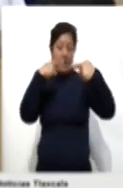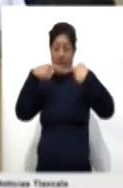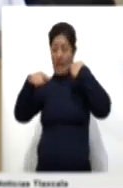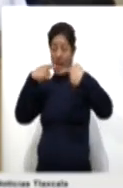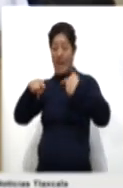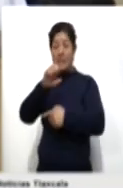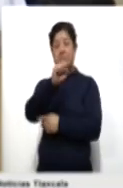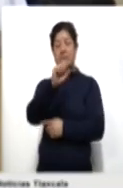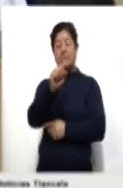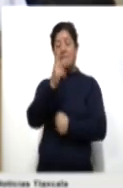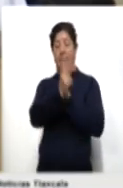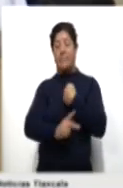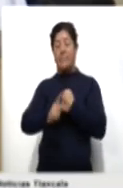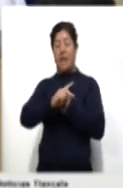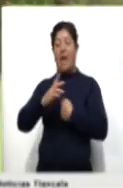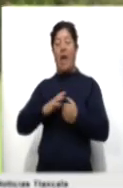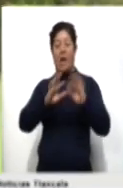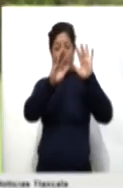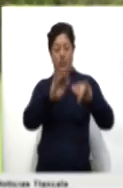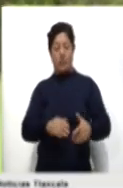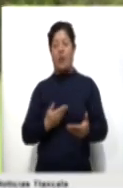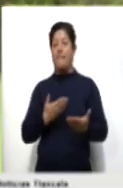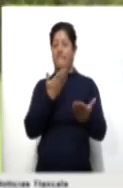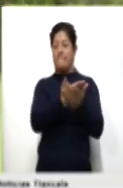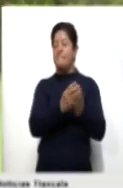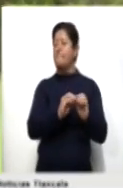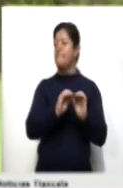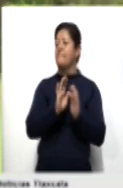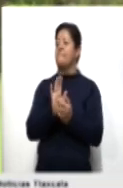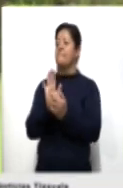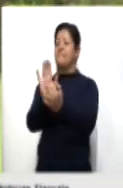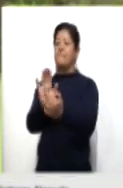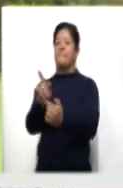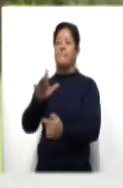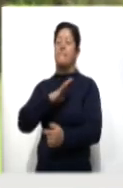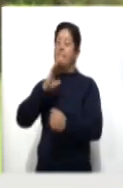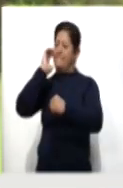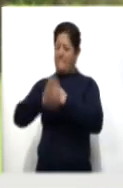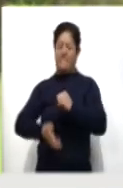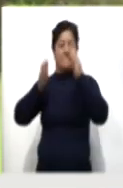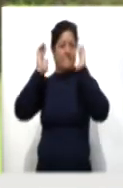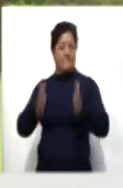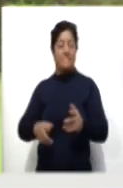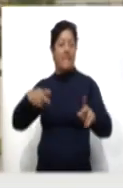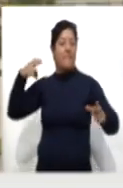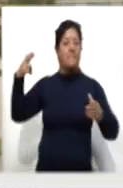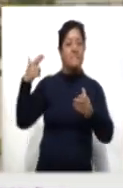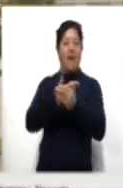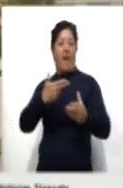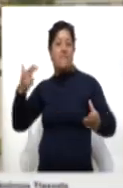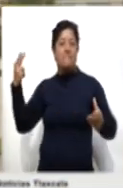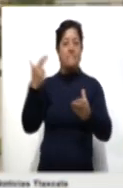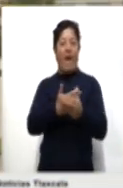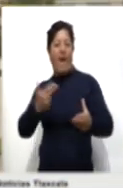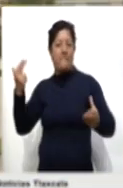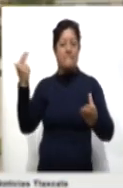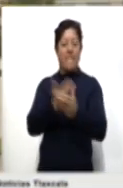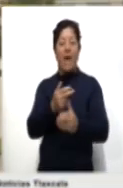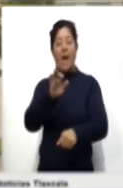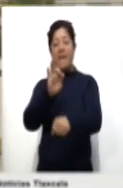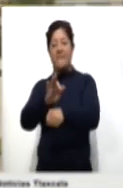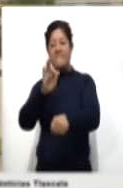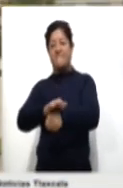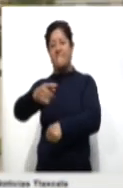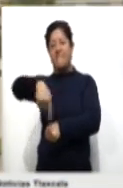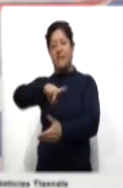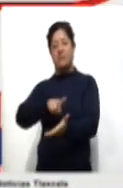presentaron una declaración conjunta en la que pidieron especialmente el fin inmediato de los asesinatos selectivos de defensores de los